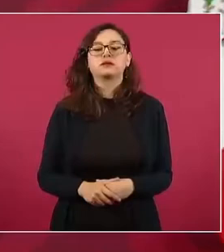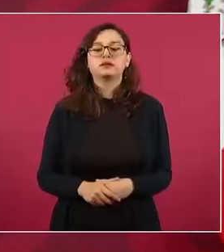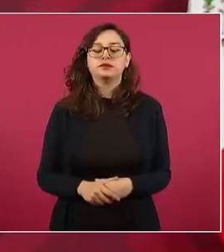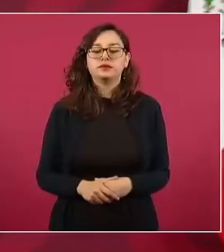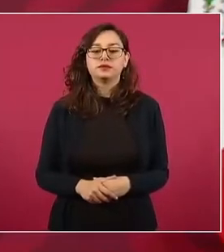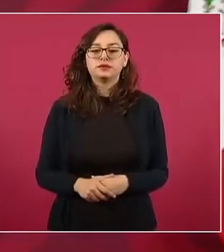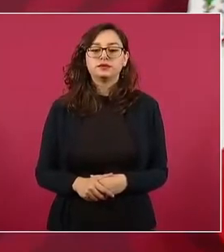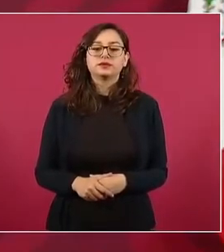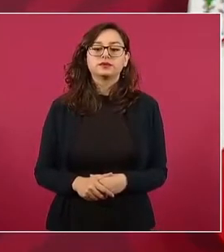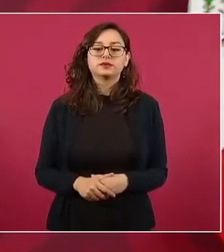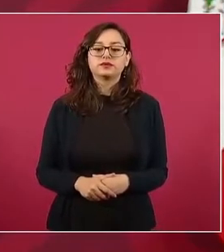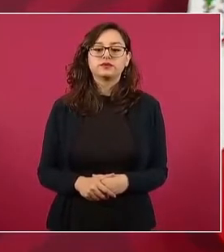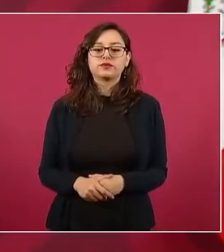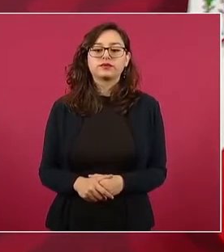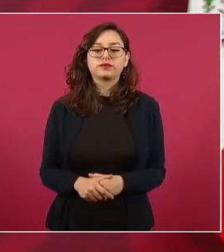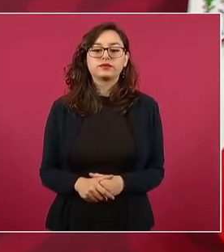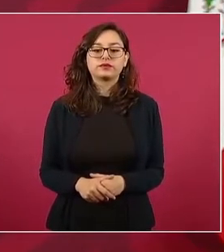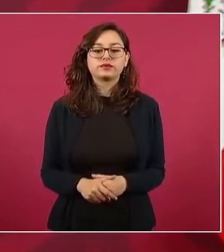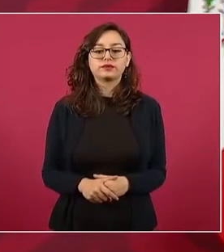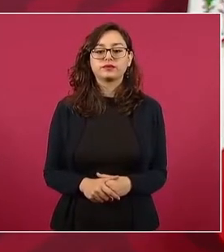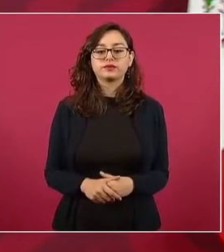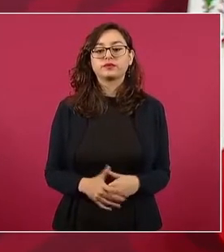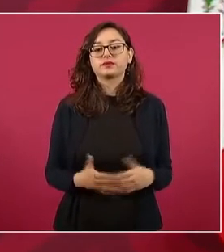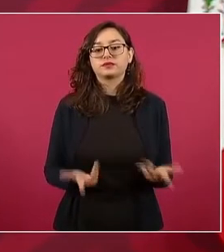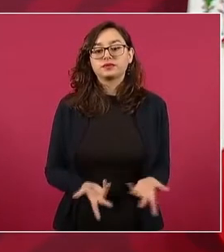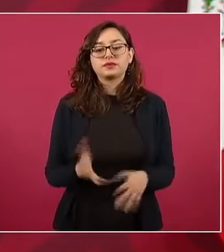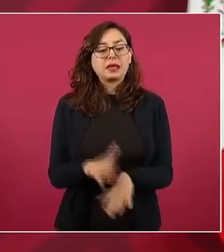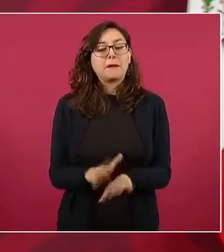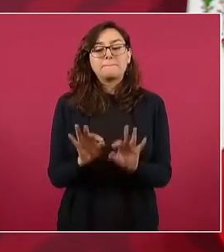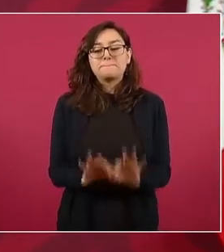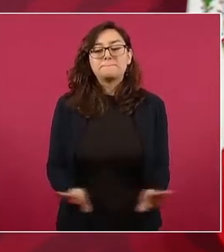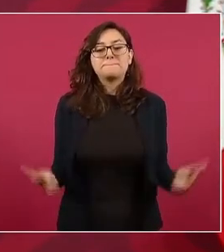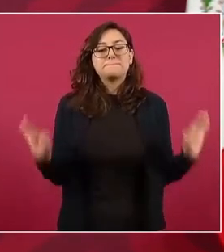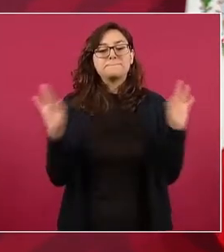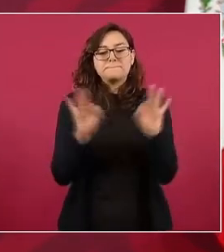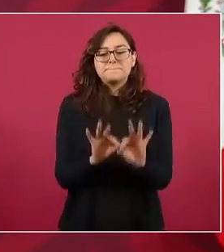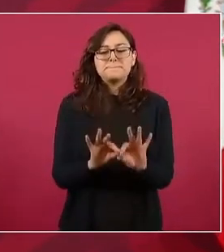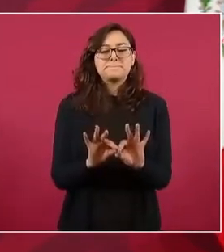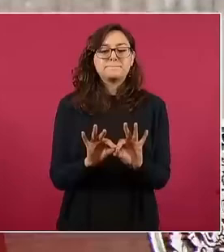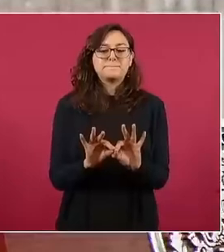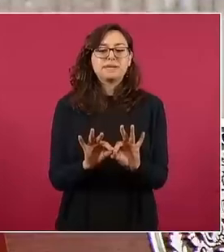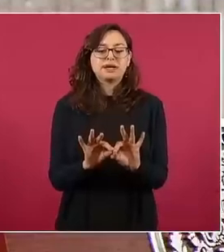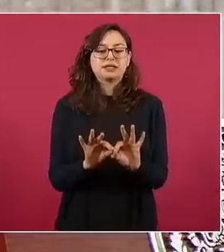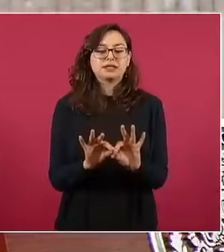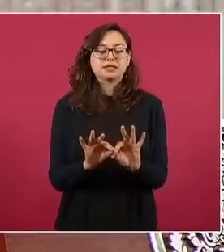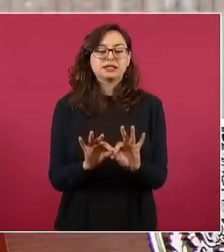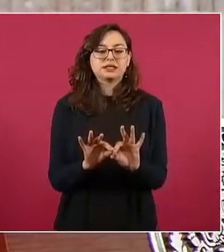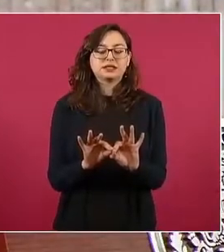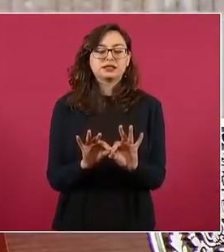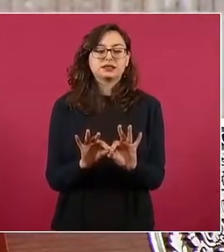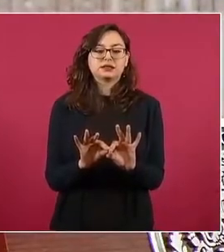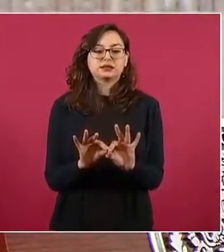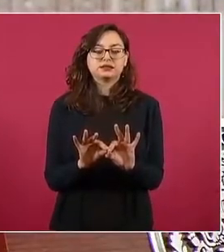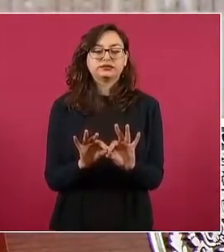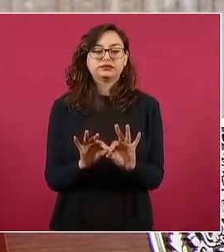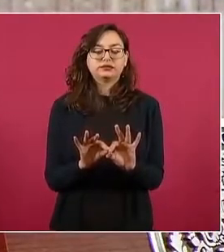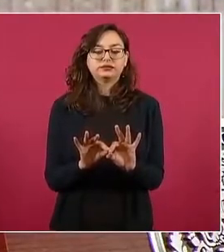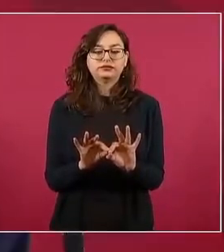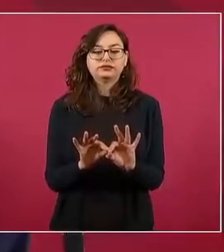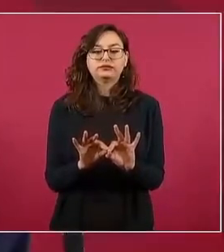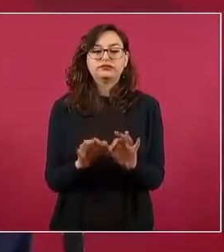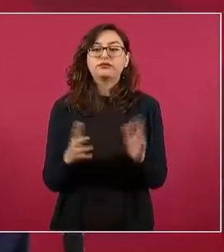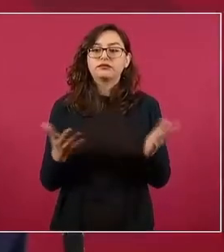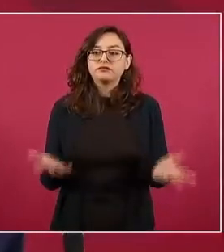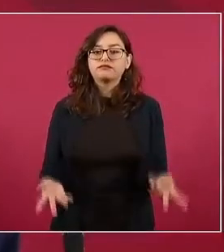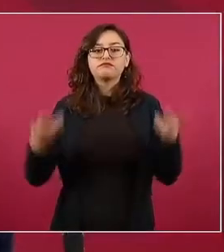Entonces, lo más importante es ir a